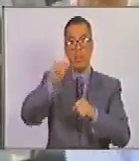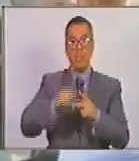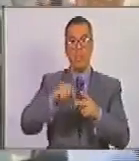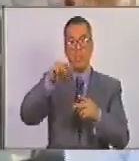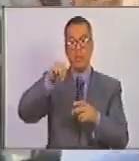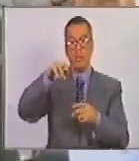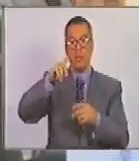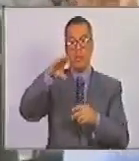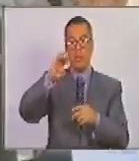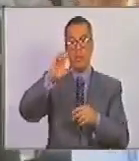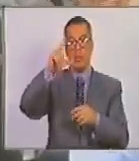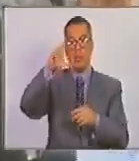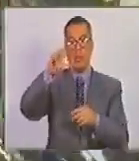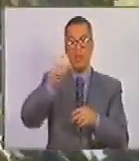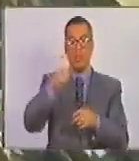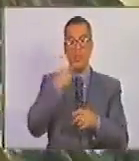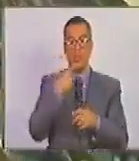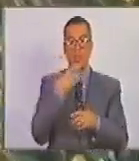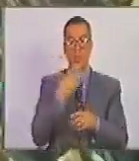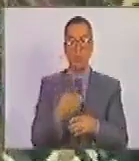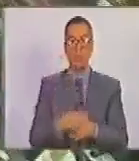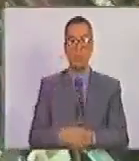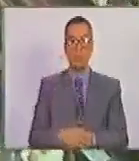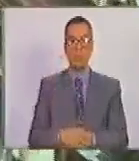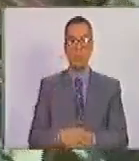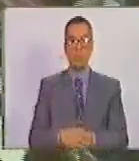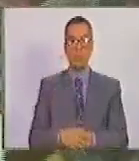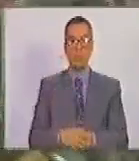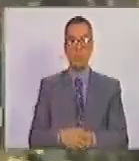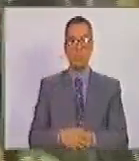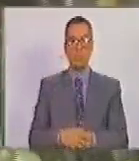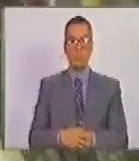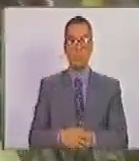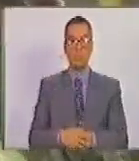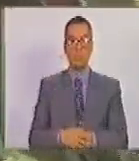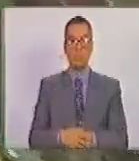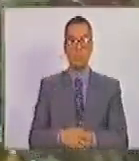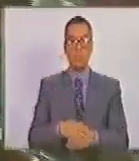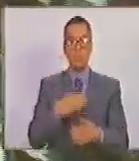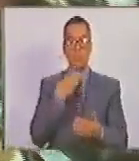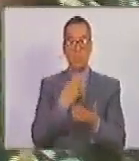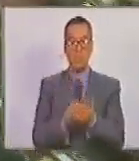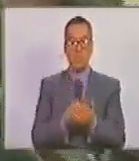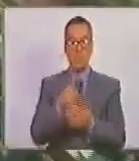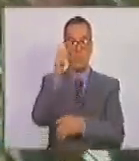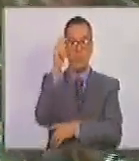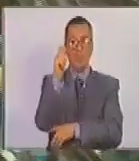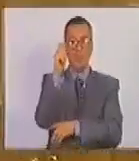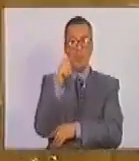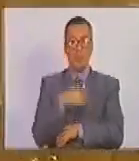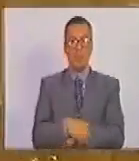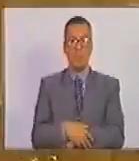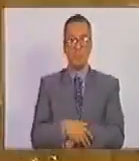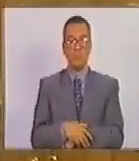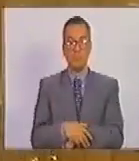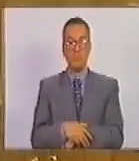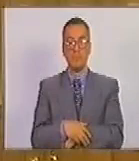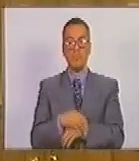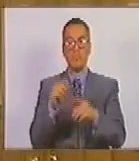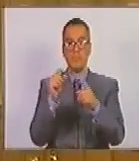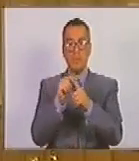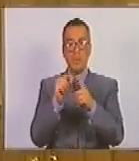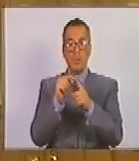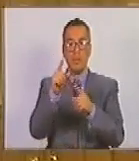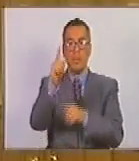Mandela! Muchas gracias, señor presidente. ¡Que viva! Gracias, diputado. Voy a dejar en el